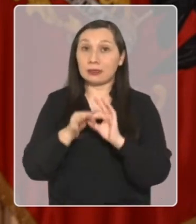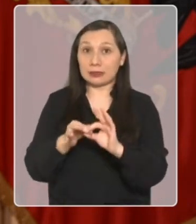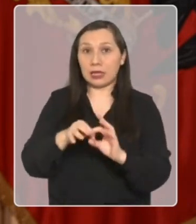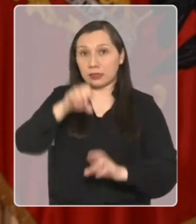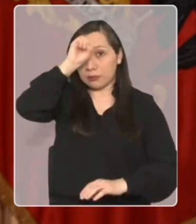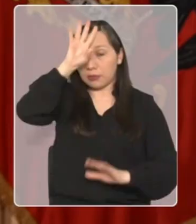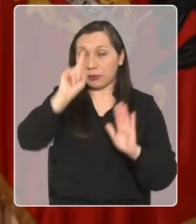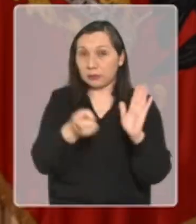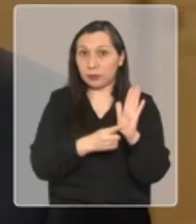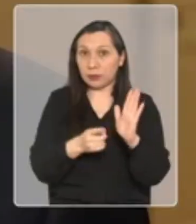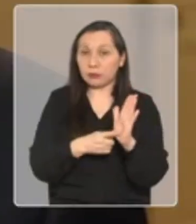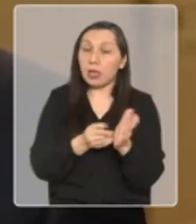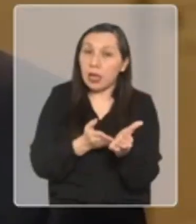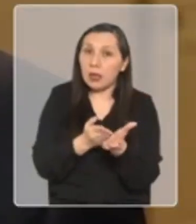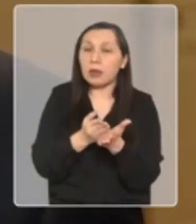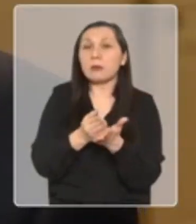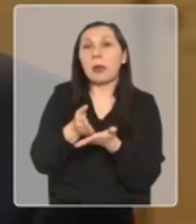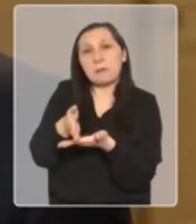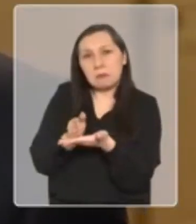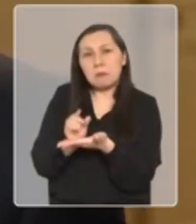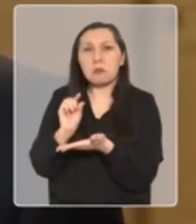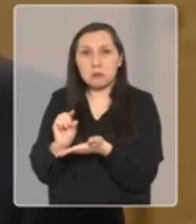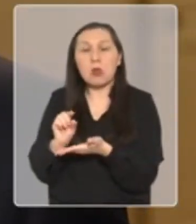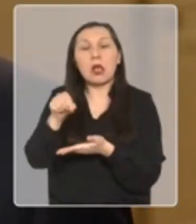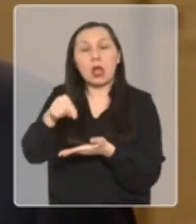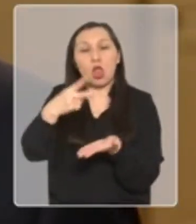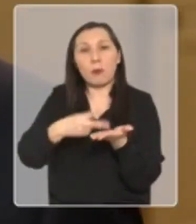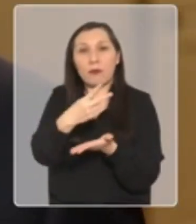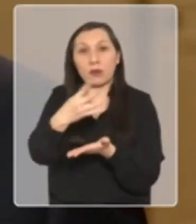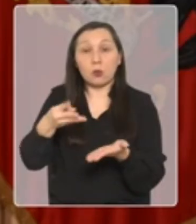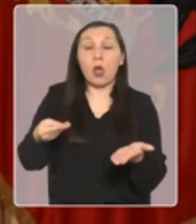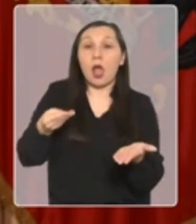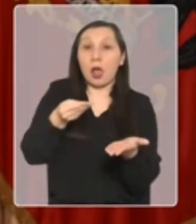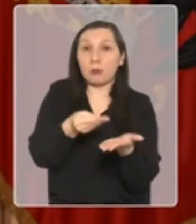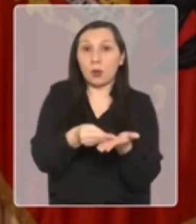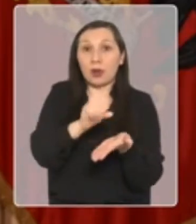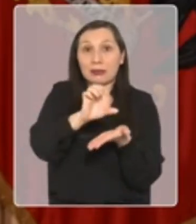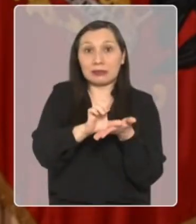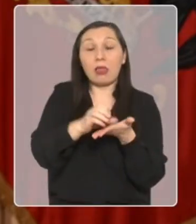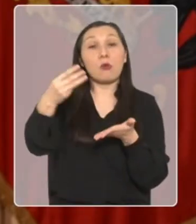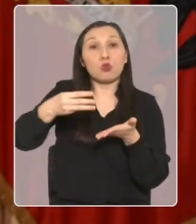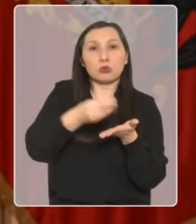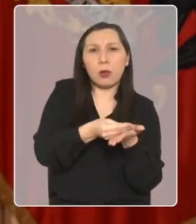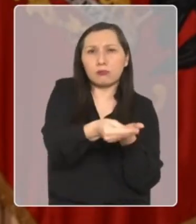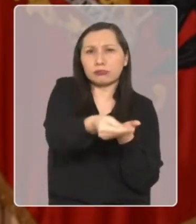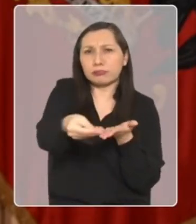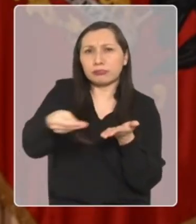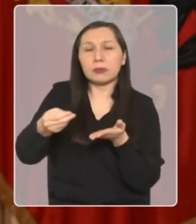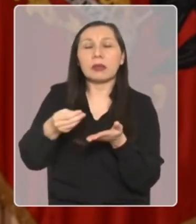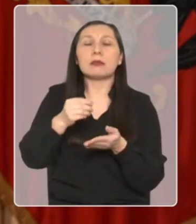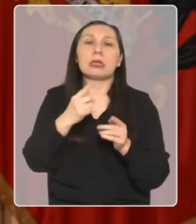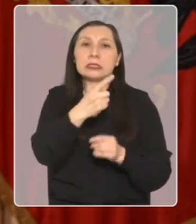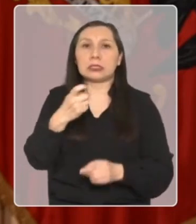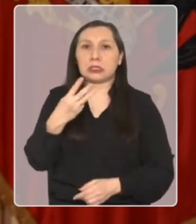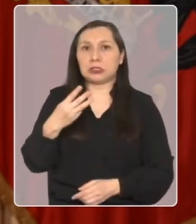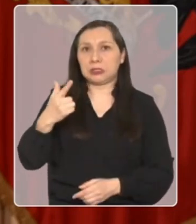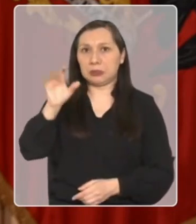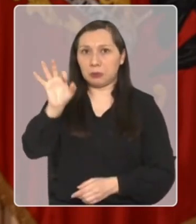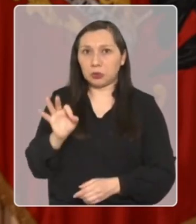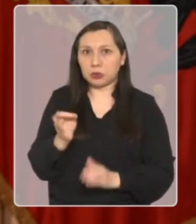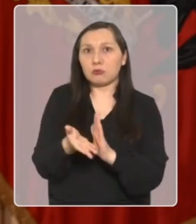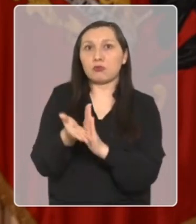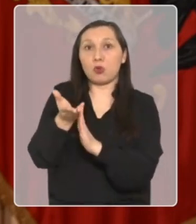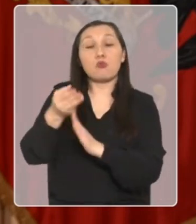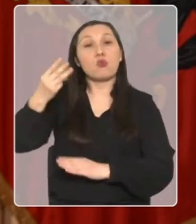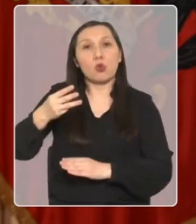Gracias al Royal Timinero, que comenzó parcialmente este 2024, el aporte del Estado a los municipios crecerá en un 137%,